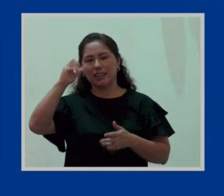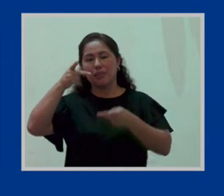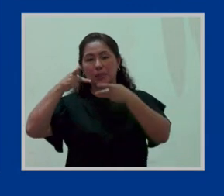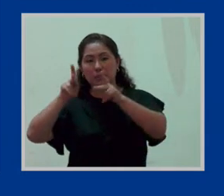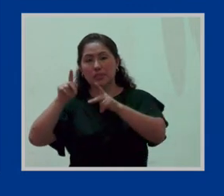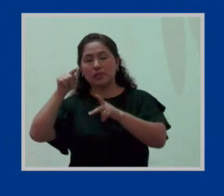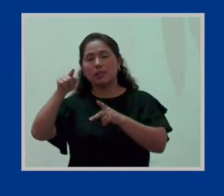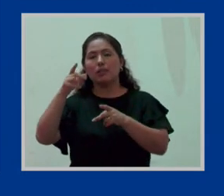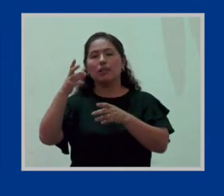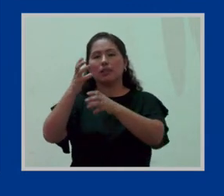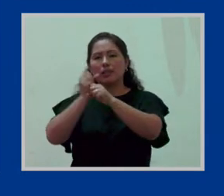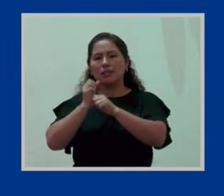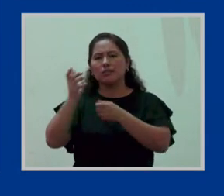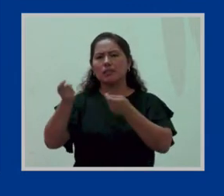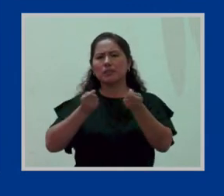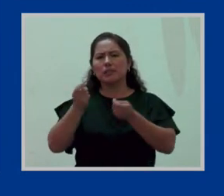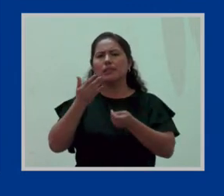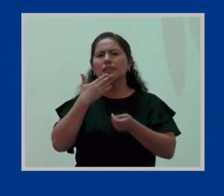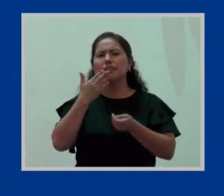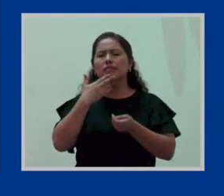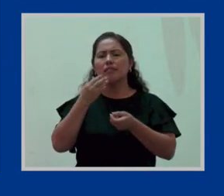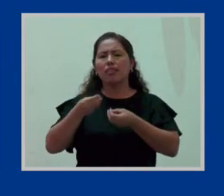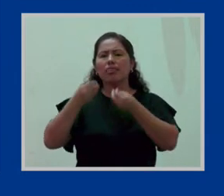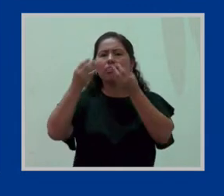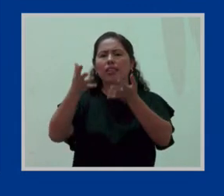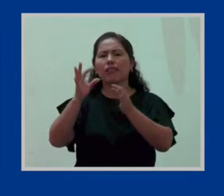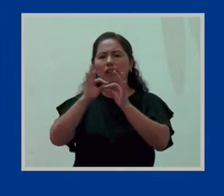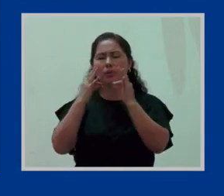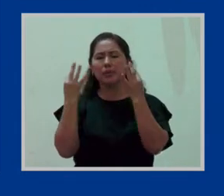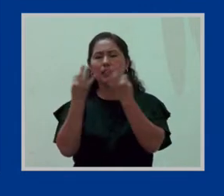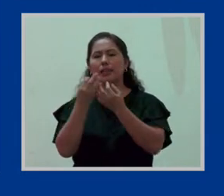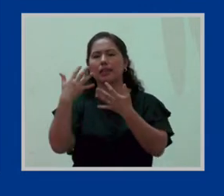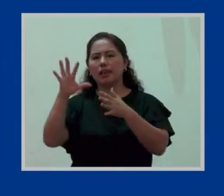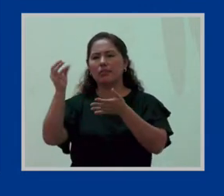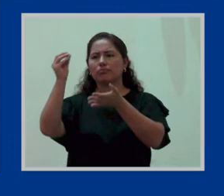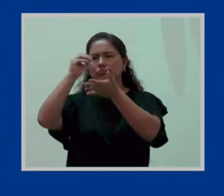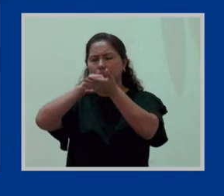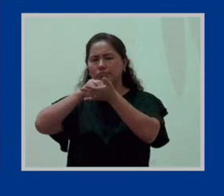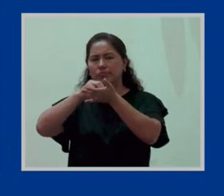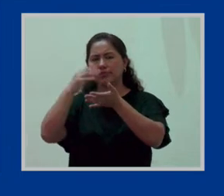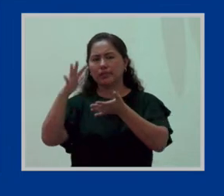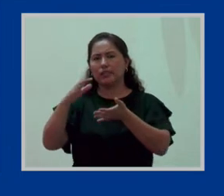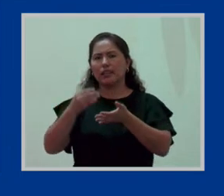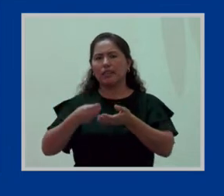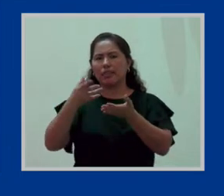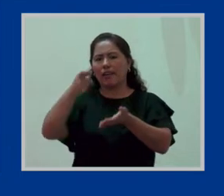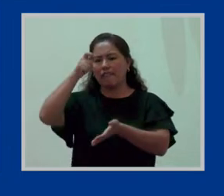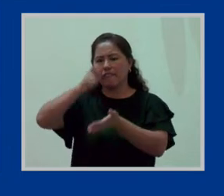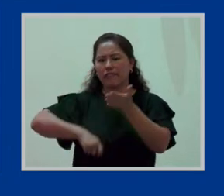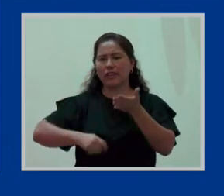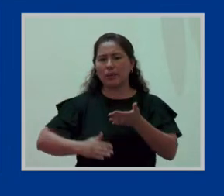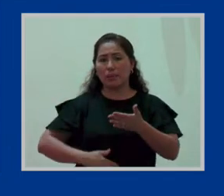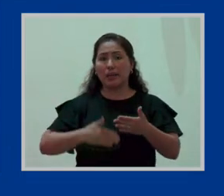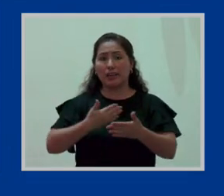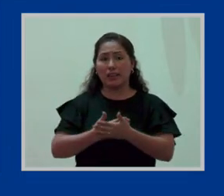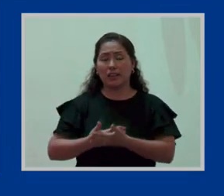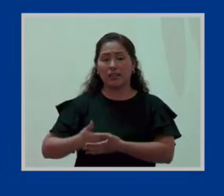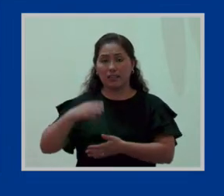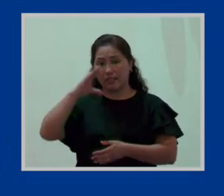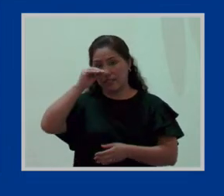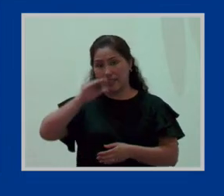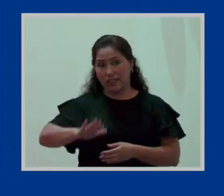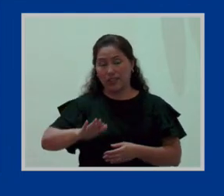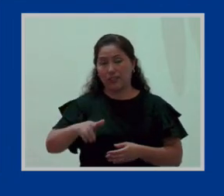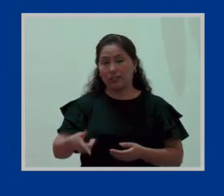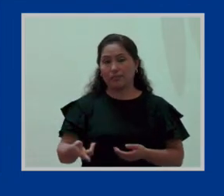resolución administrativa de colocación familiar y suscrita a la respectiva acta de entrega al niño. Ese es el acto